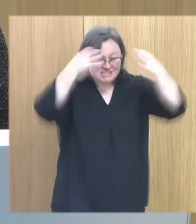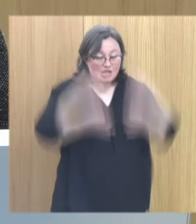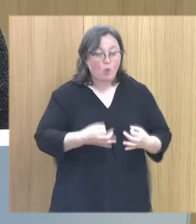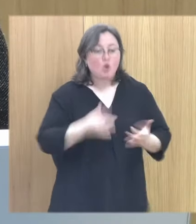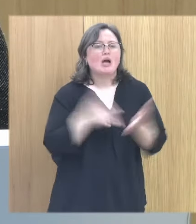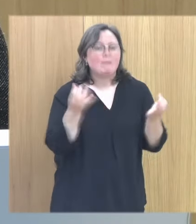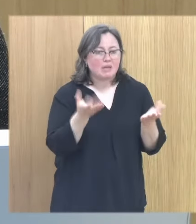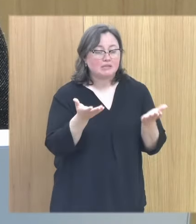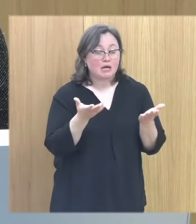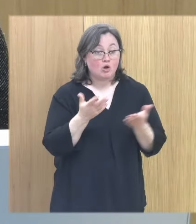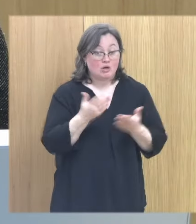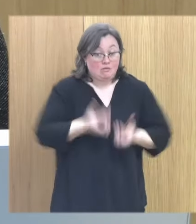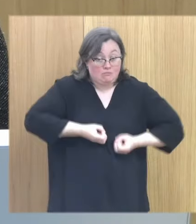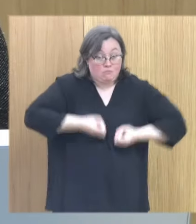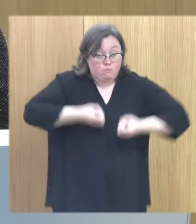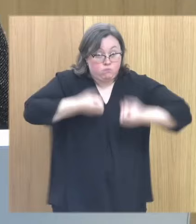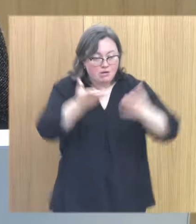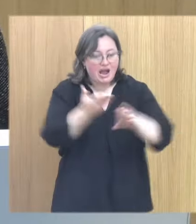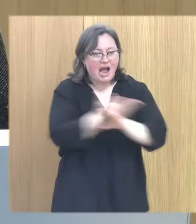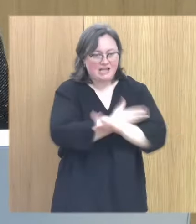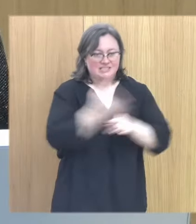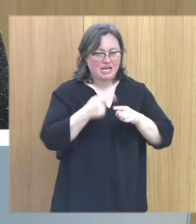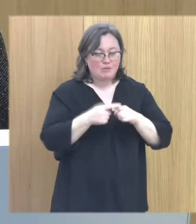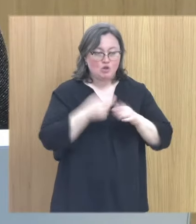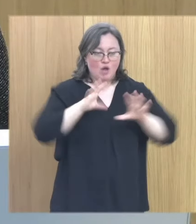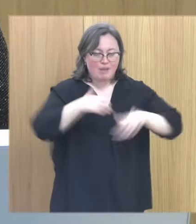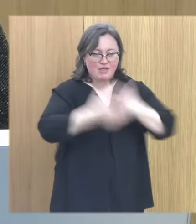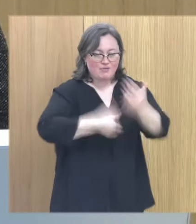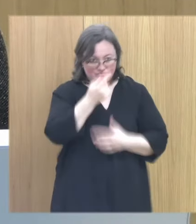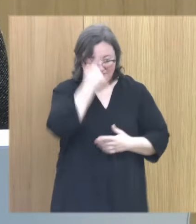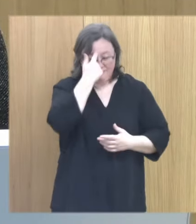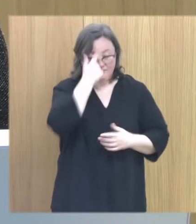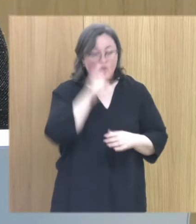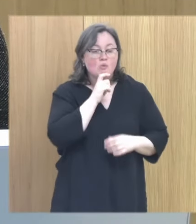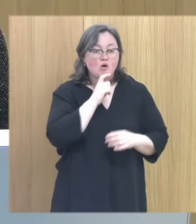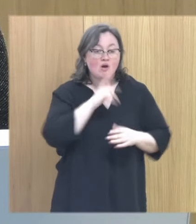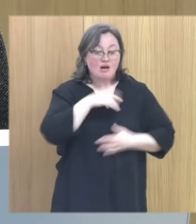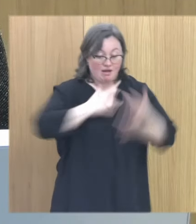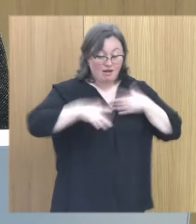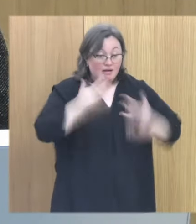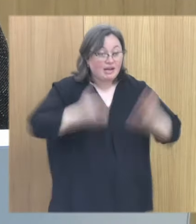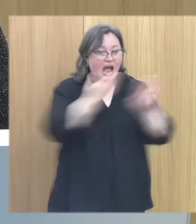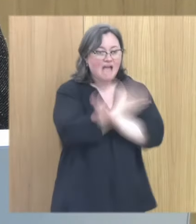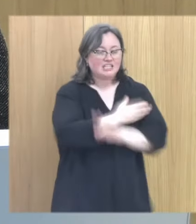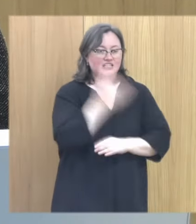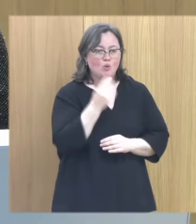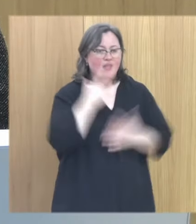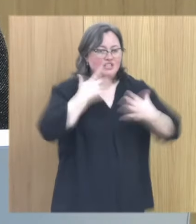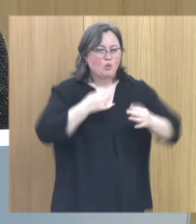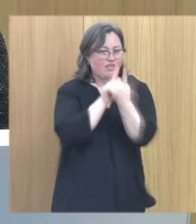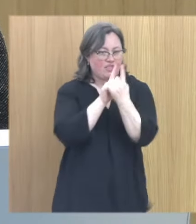porque para ver externalización elemento interesante que yo he aprendido a lo largo de los años para ver externalización tiene que haber una figura de seguridad